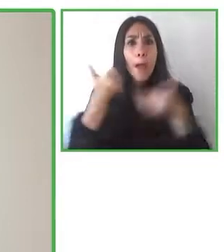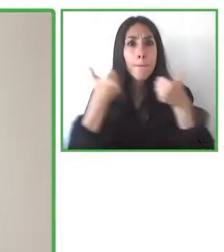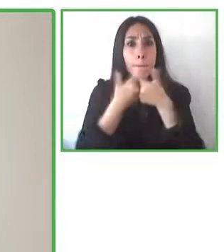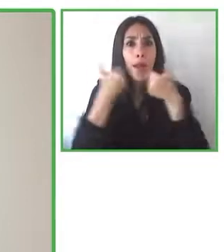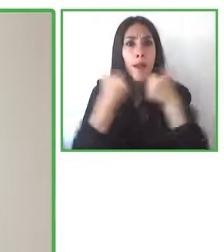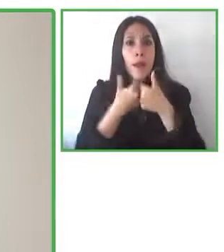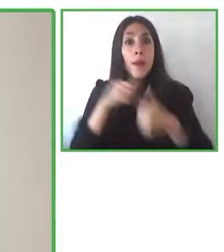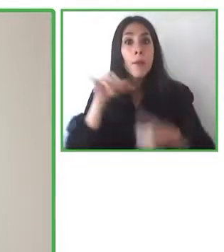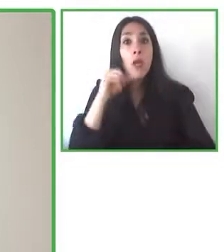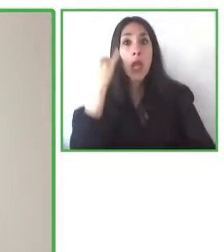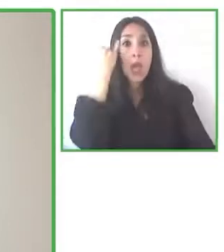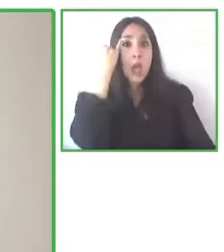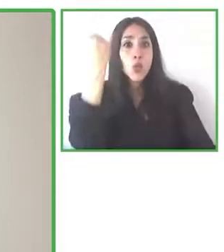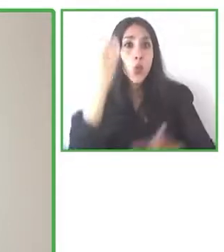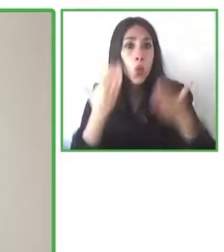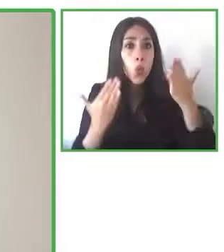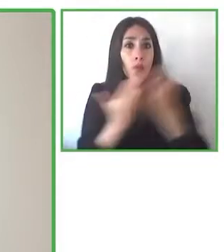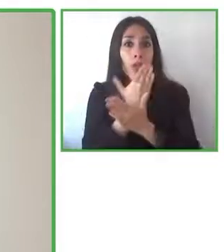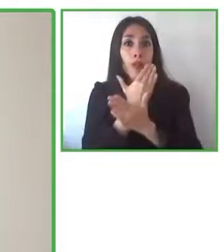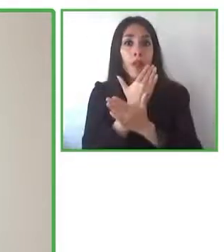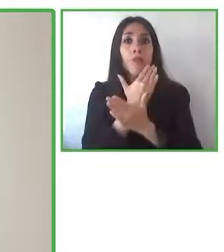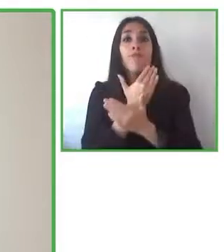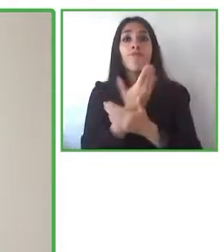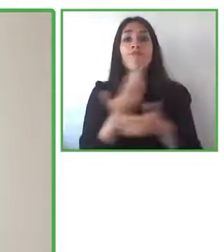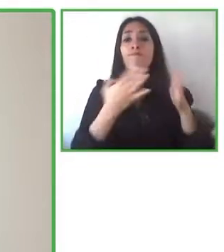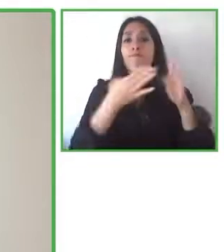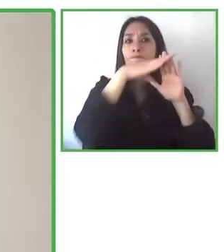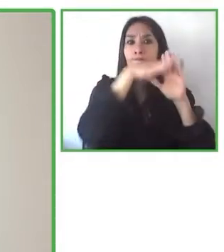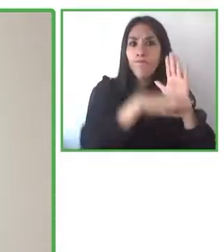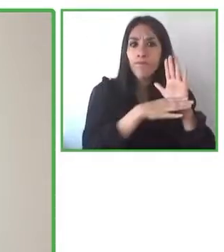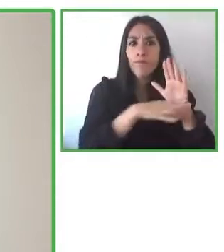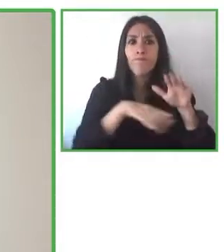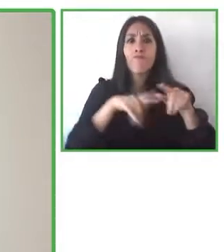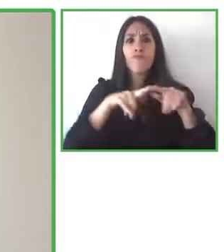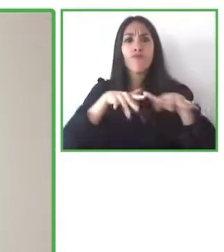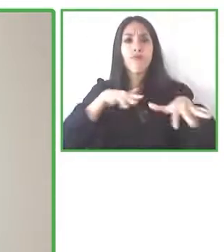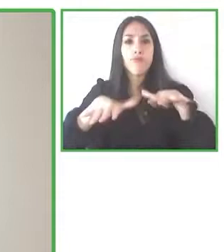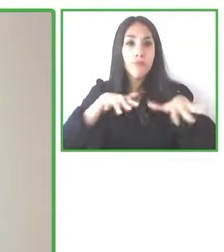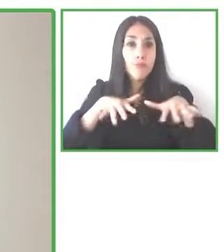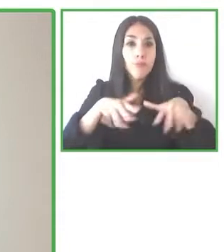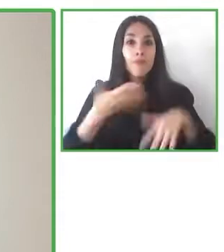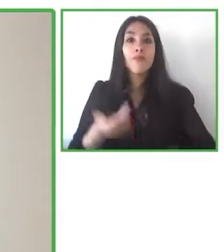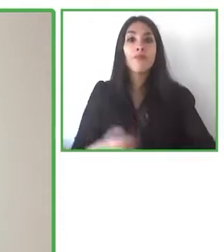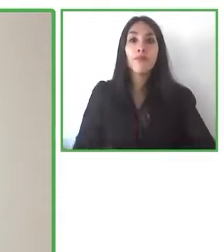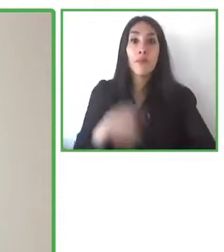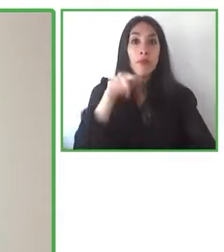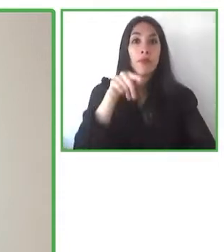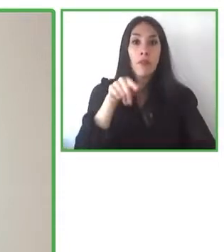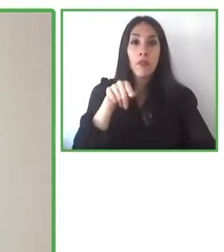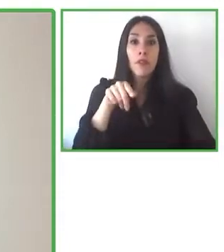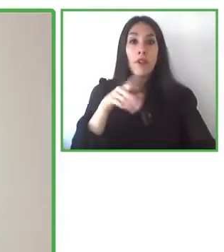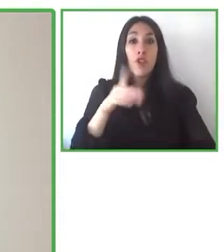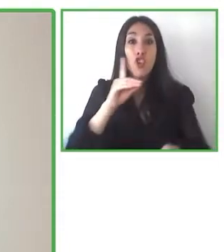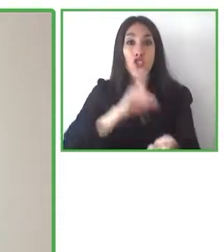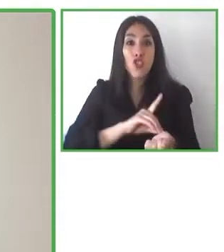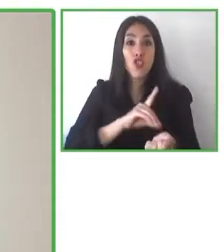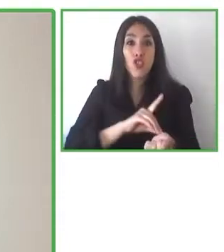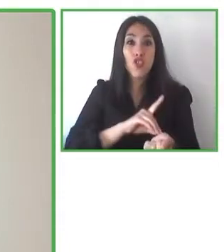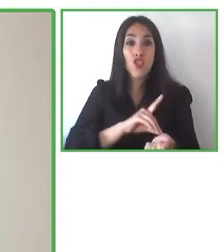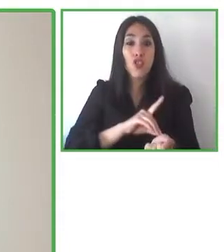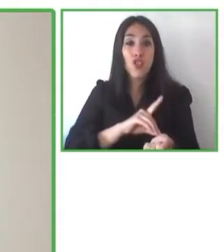parte a Pablo Escobar, que es doctor en psicología por la Pontificia Universidad Católica de Chile